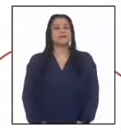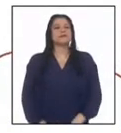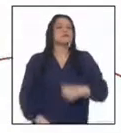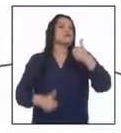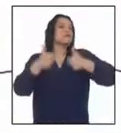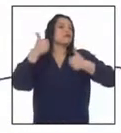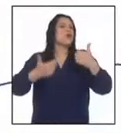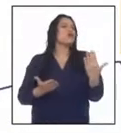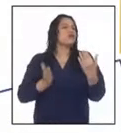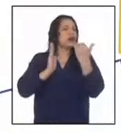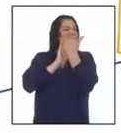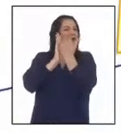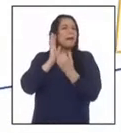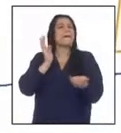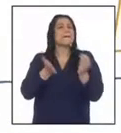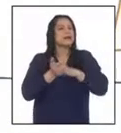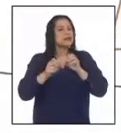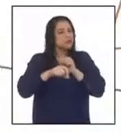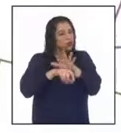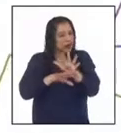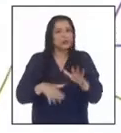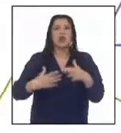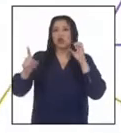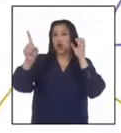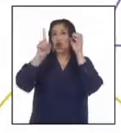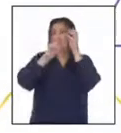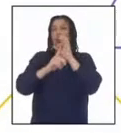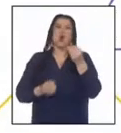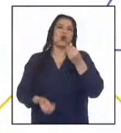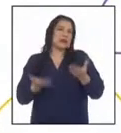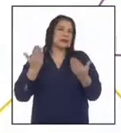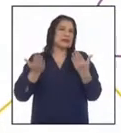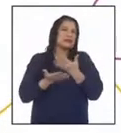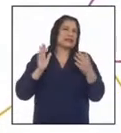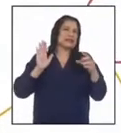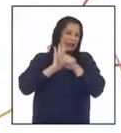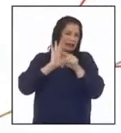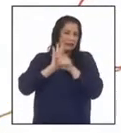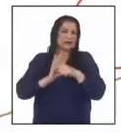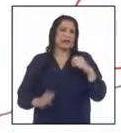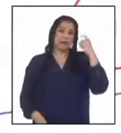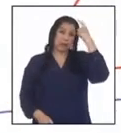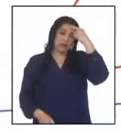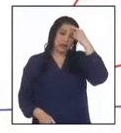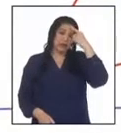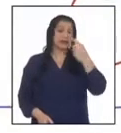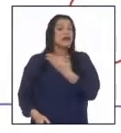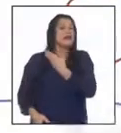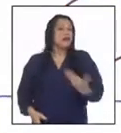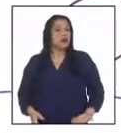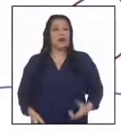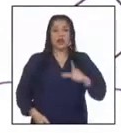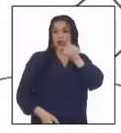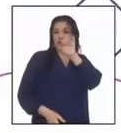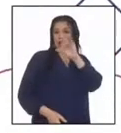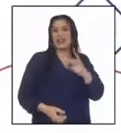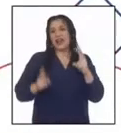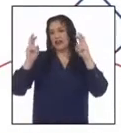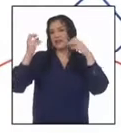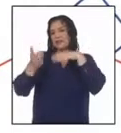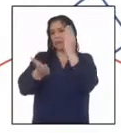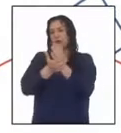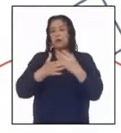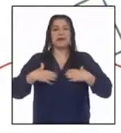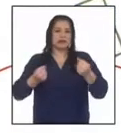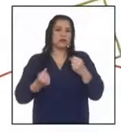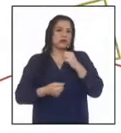¿Cuál fue el factor más influyente en el logro y o resultado desfavorable de las políticas del gobierno de Leguía ante el problema de salud pública entre los